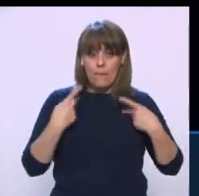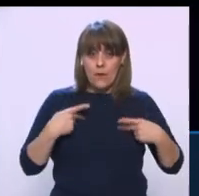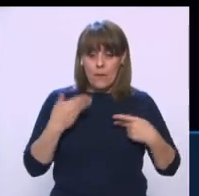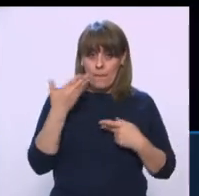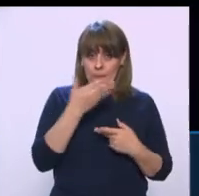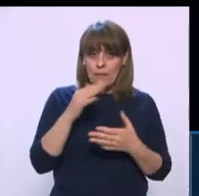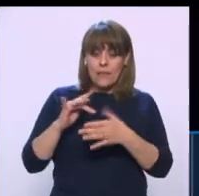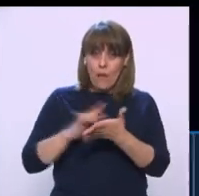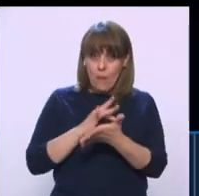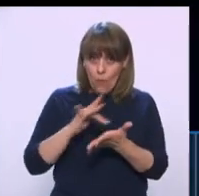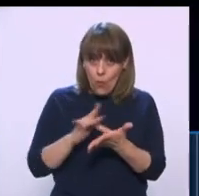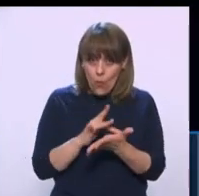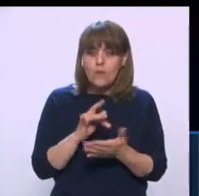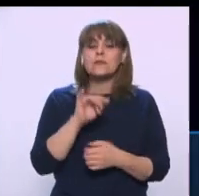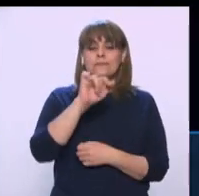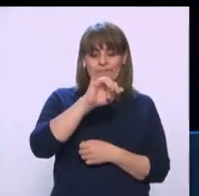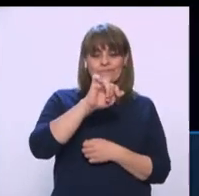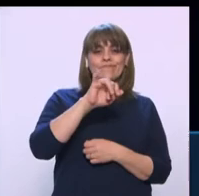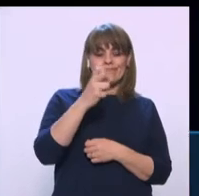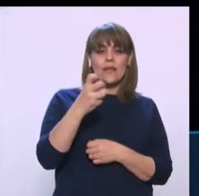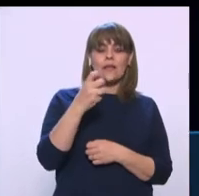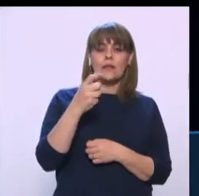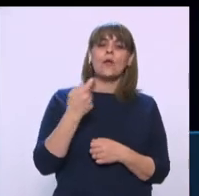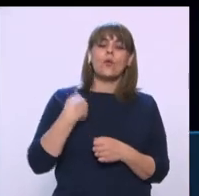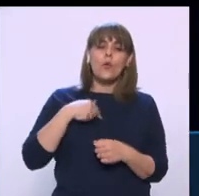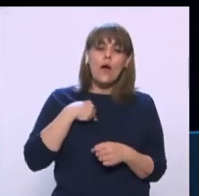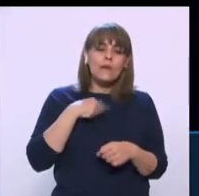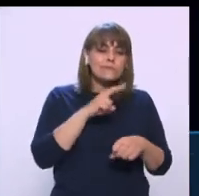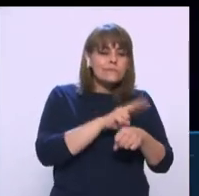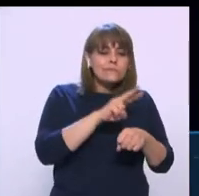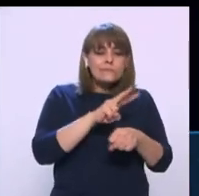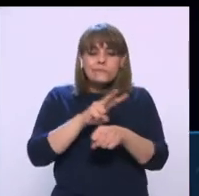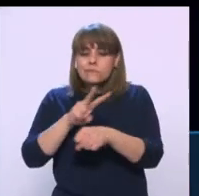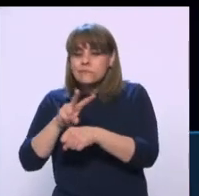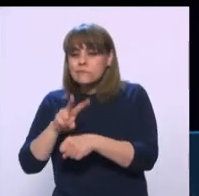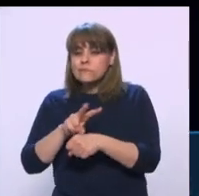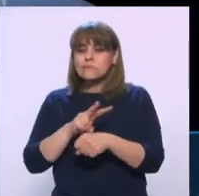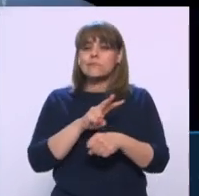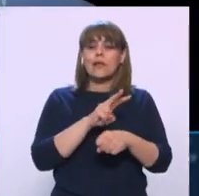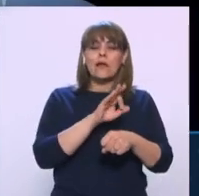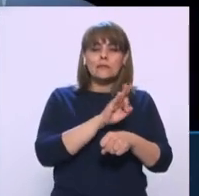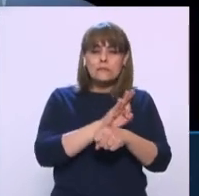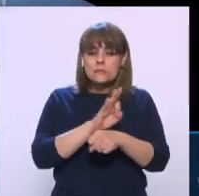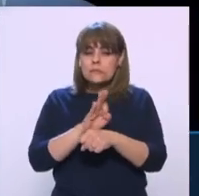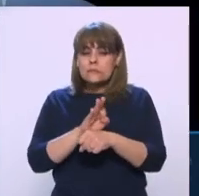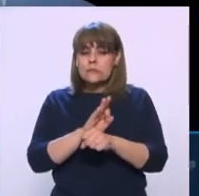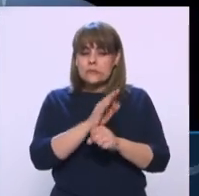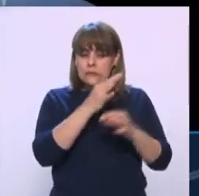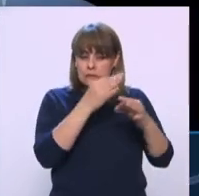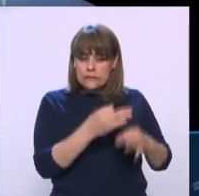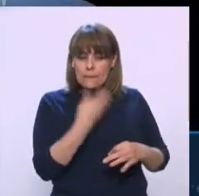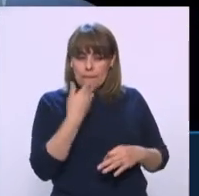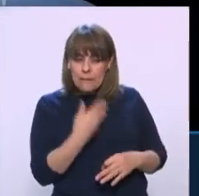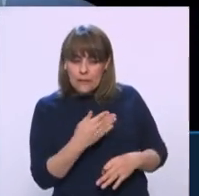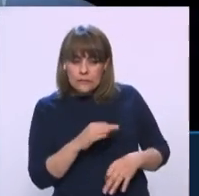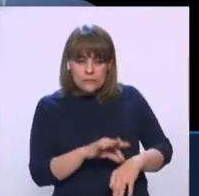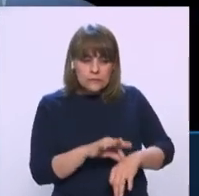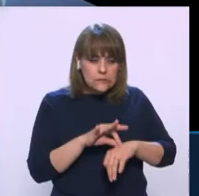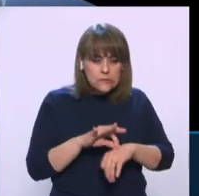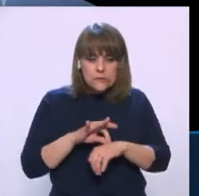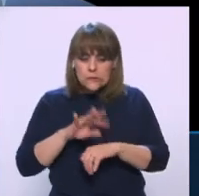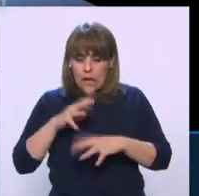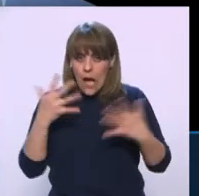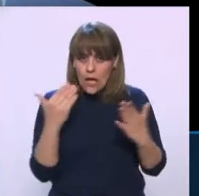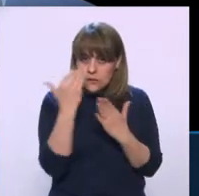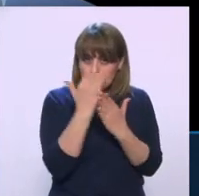hay un trabajo de verificación de fomento sanitario, de verificar los lineamientos para